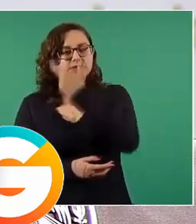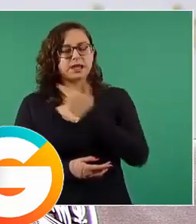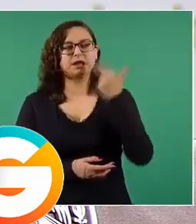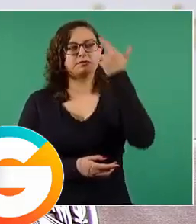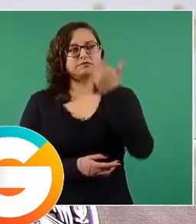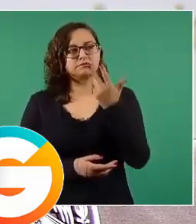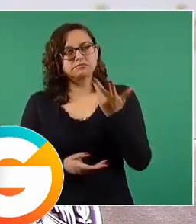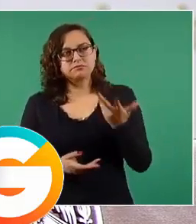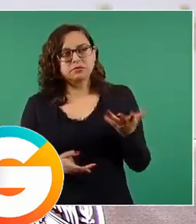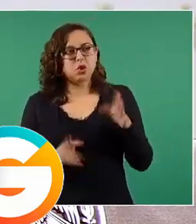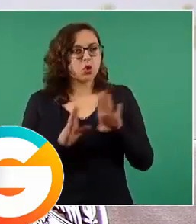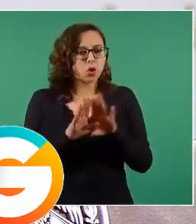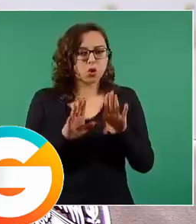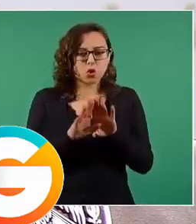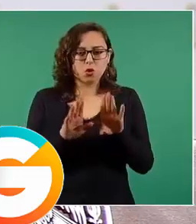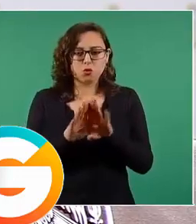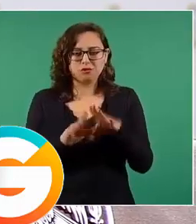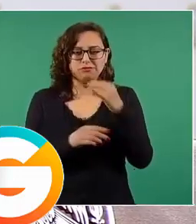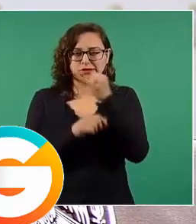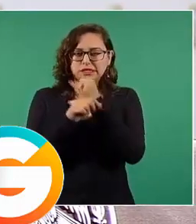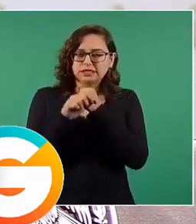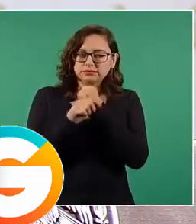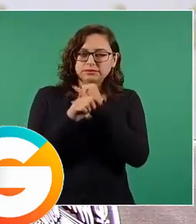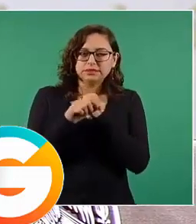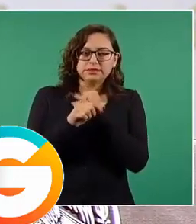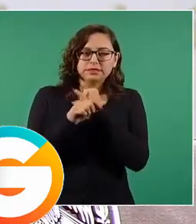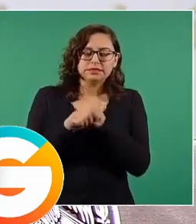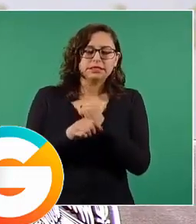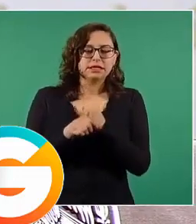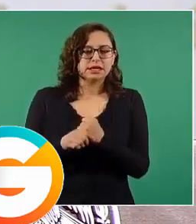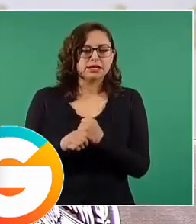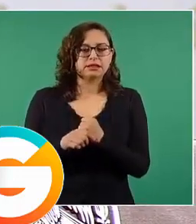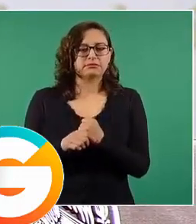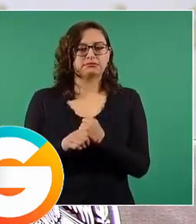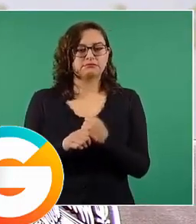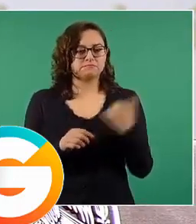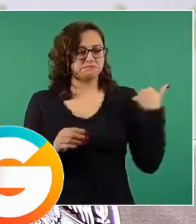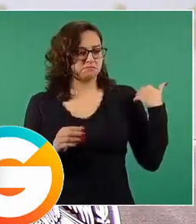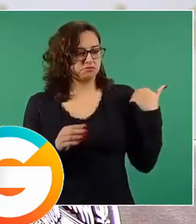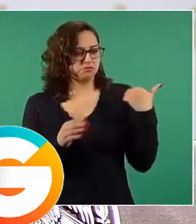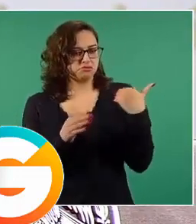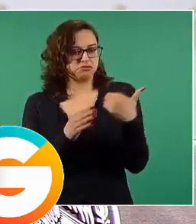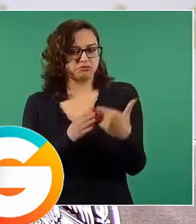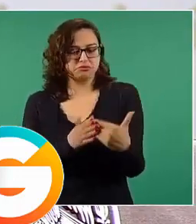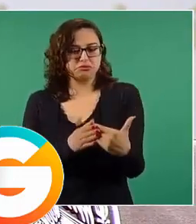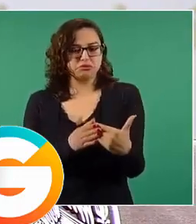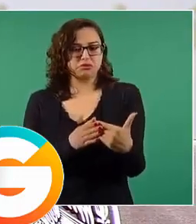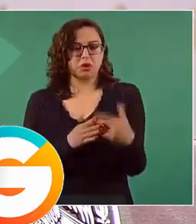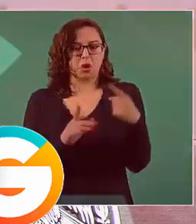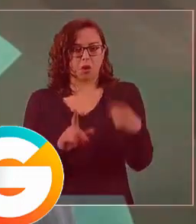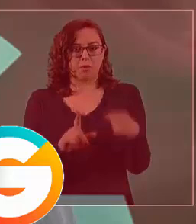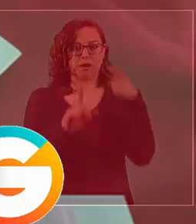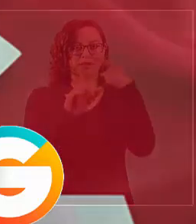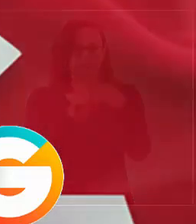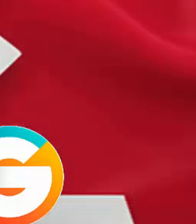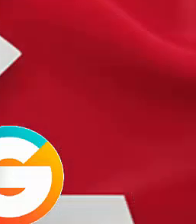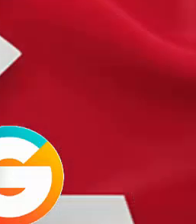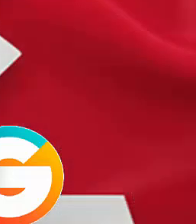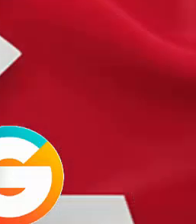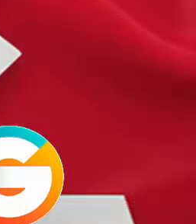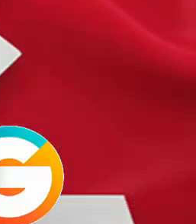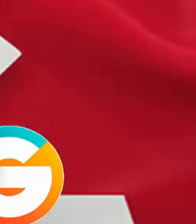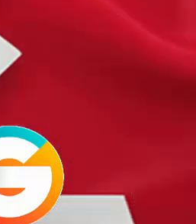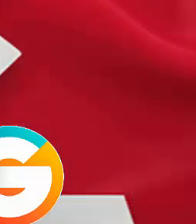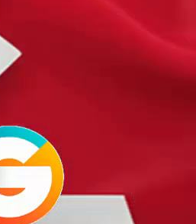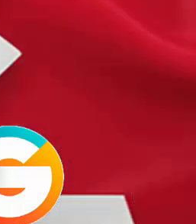facilitar el voto de los mexicanos en el extranjero, en especial de Estados Unidos. Por ello, ha ordenado a la Secretaría de